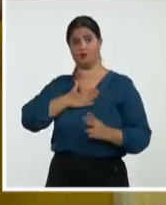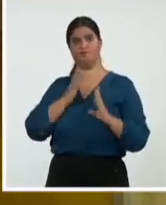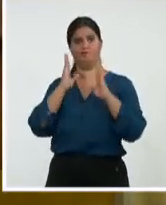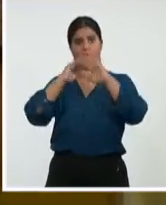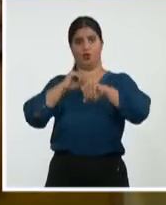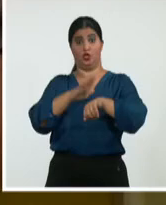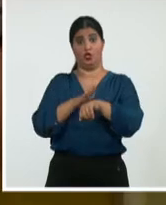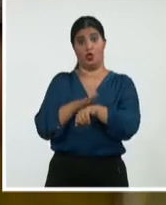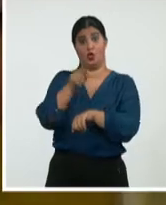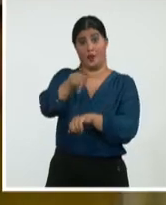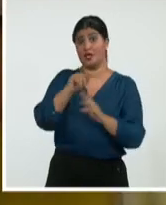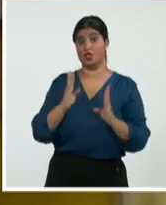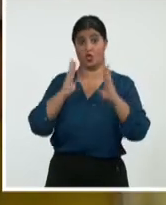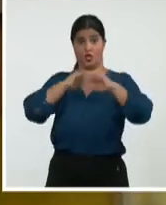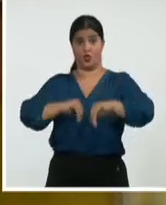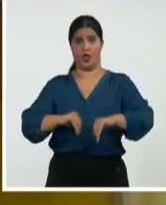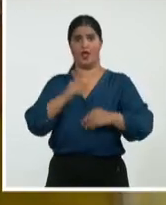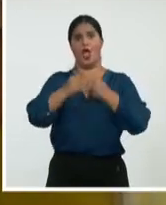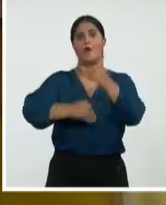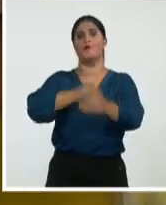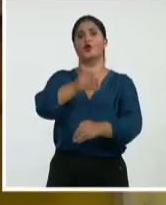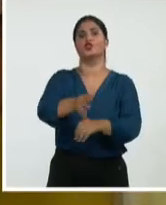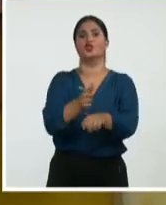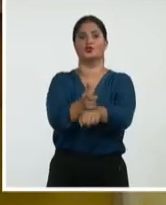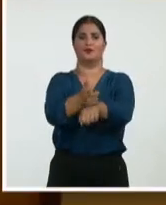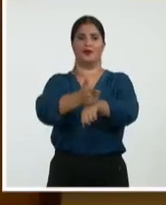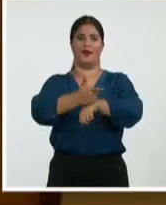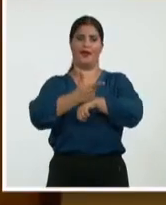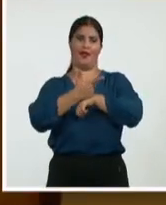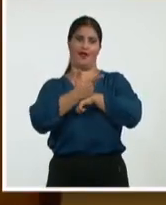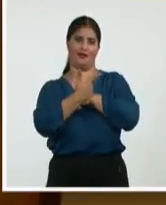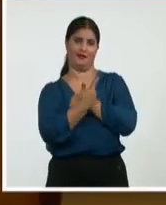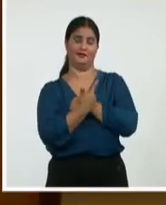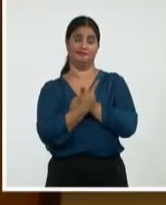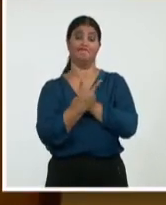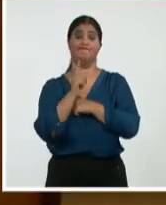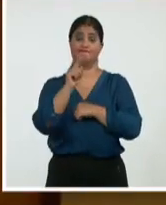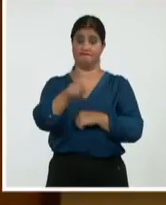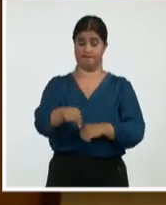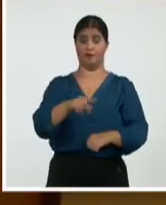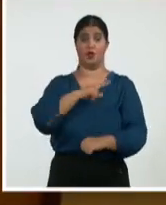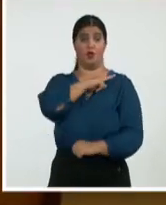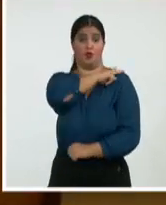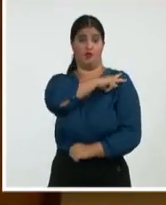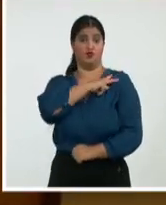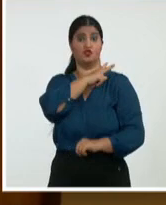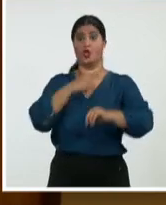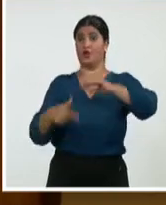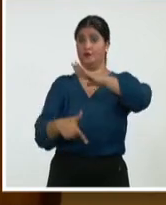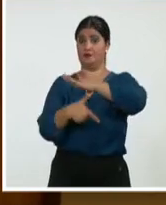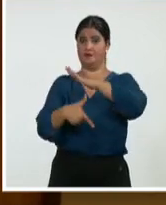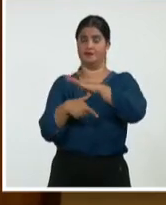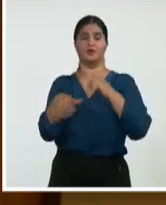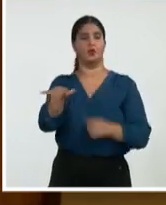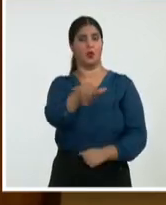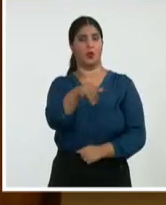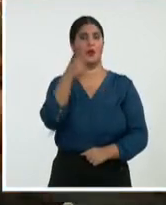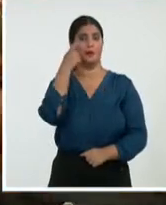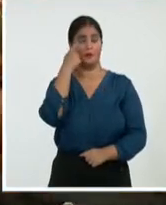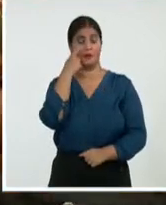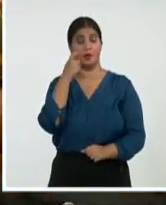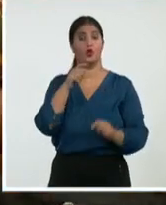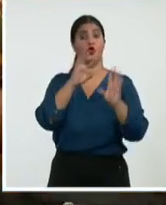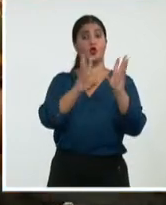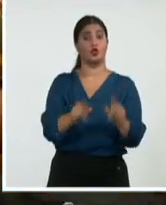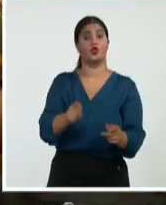no da. Y entonces la economía nos da la cuenta. Valdés Mesa conoció los resultados en el programa de autoabastecimiento municipal,